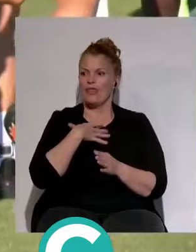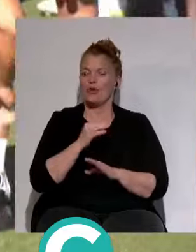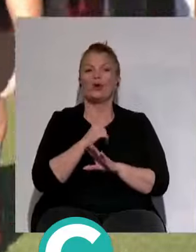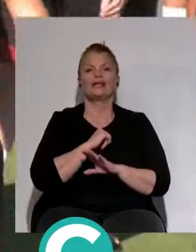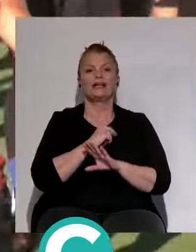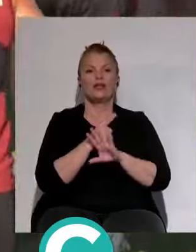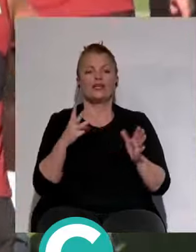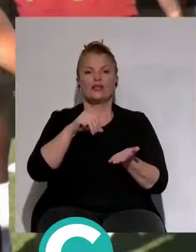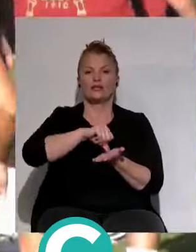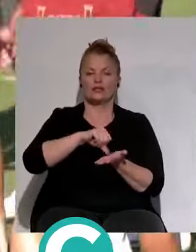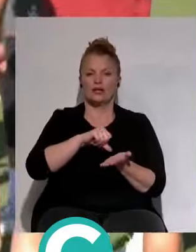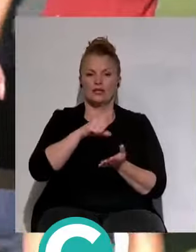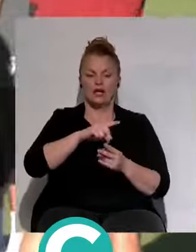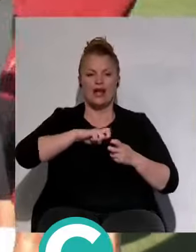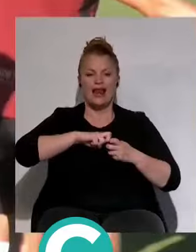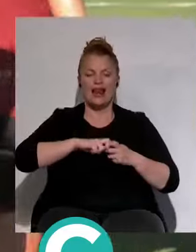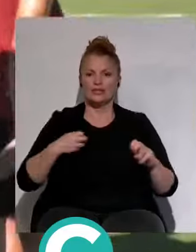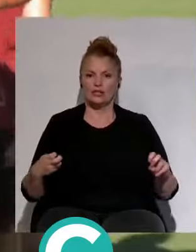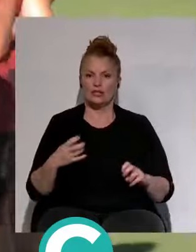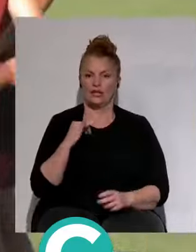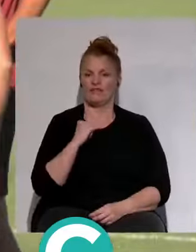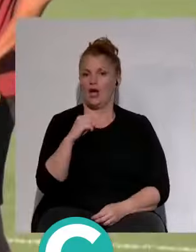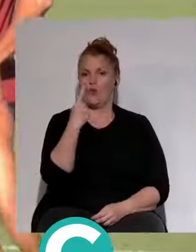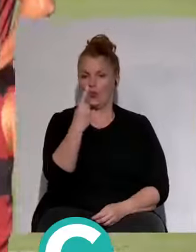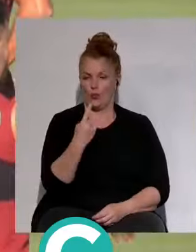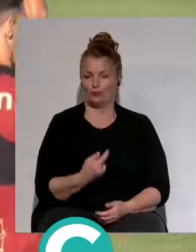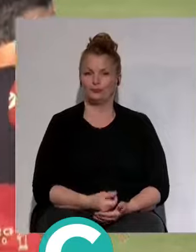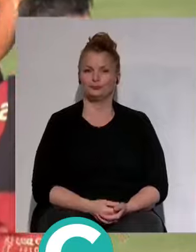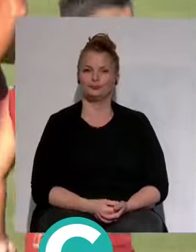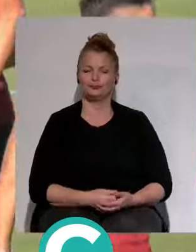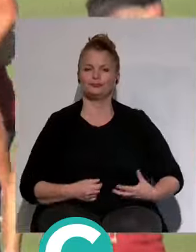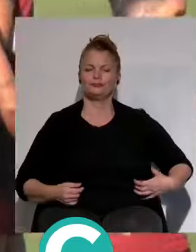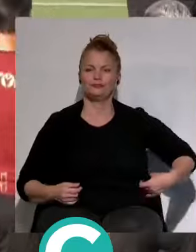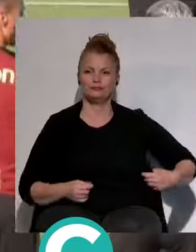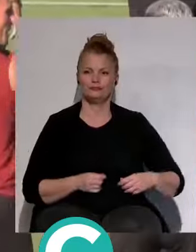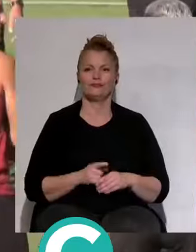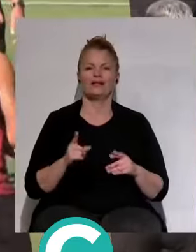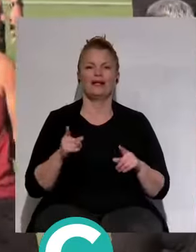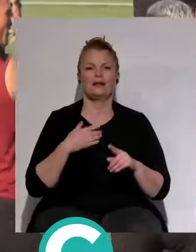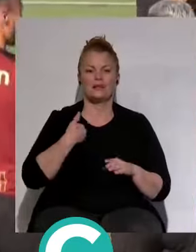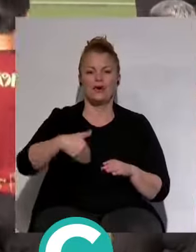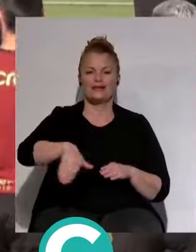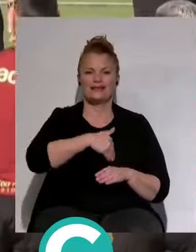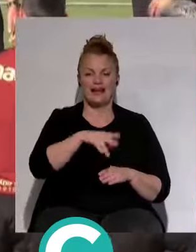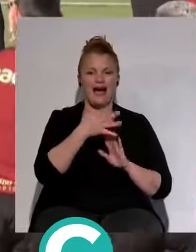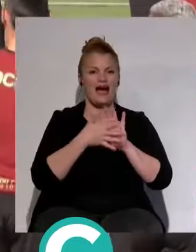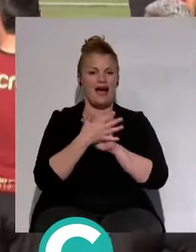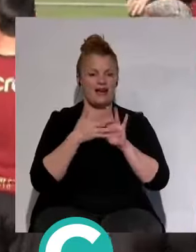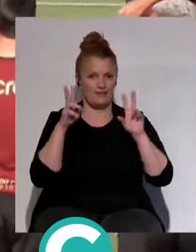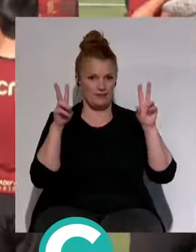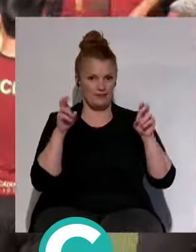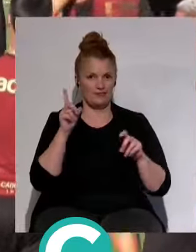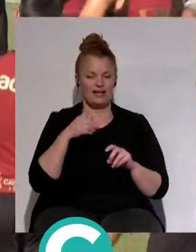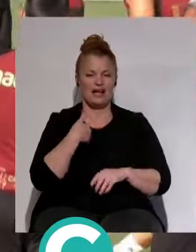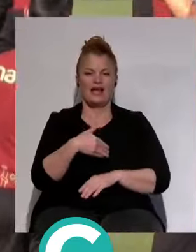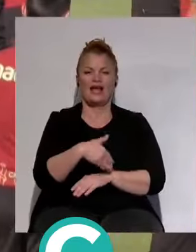que si tenemos 18 centrales que se lesionan tenemos uno. Y nuestro juego de ataque se basa en el saca de banda. Y si hablamos del tema del lateral